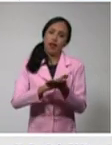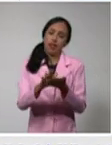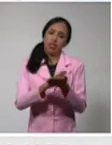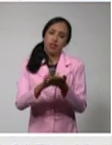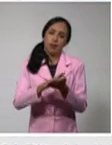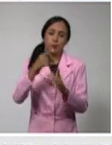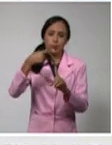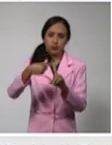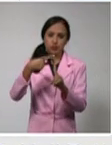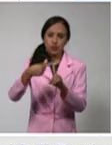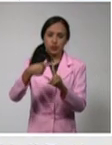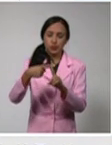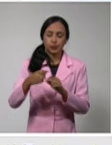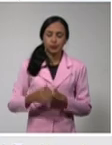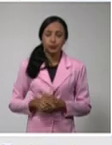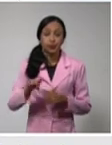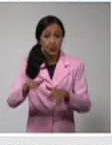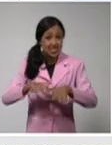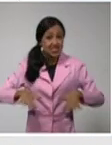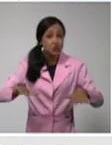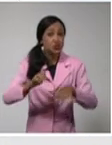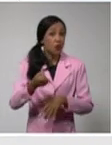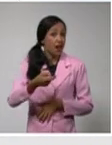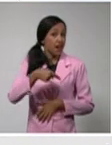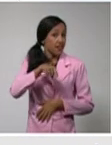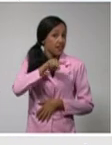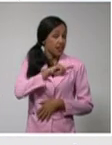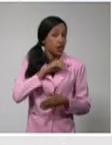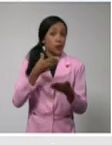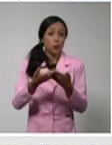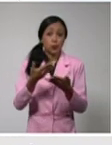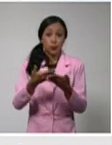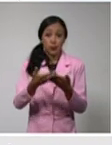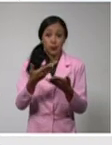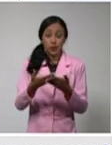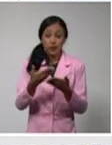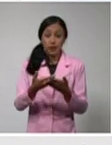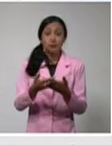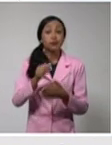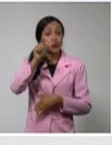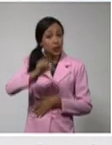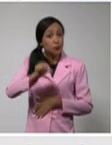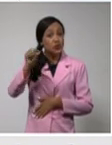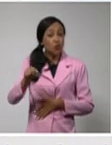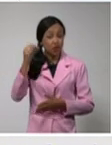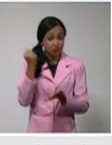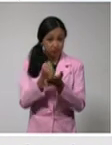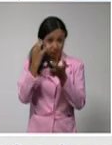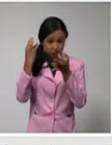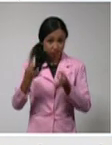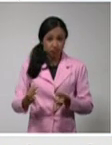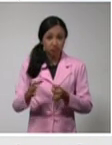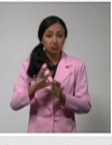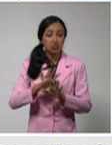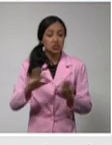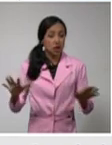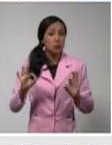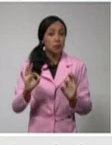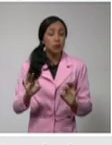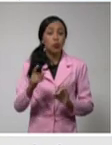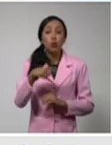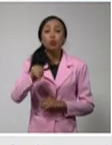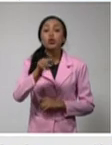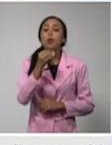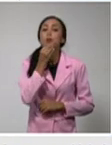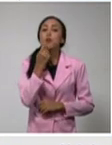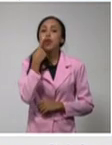comportamiento ayer del muestreo y de los pacientes confirmados, pues ya como ustedes pueden ver ahí, se han